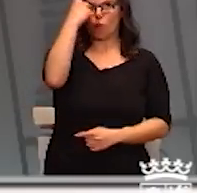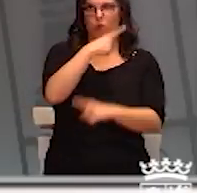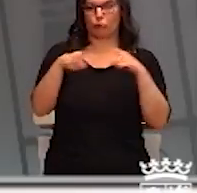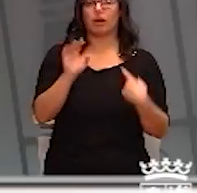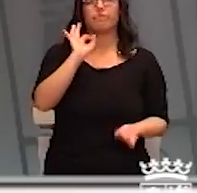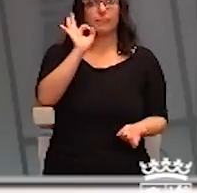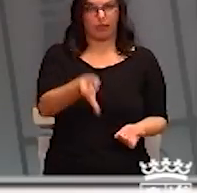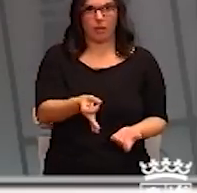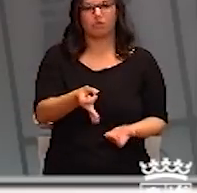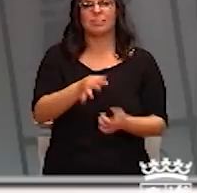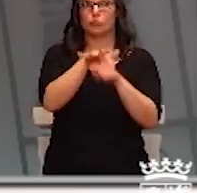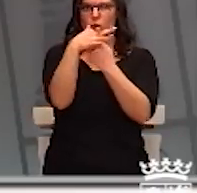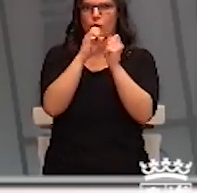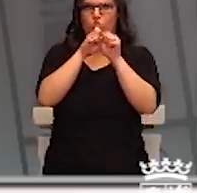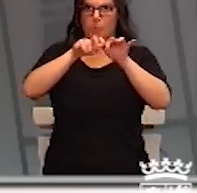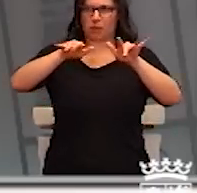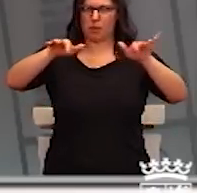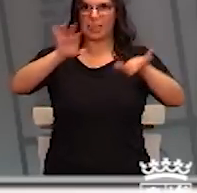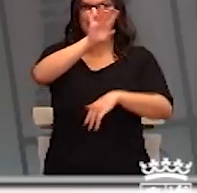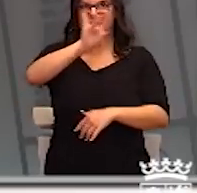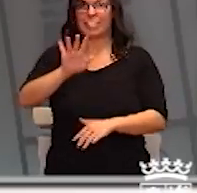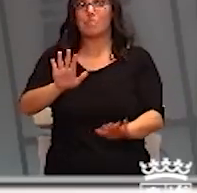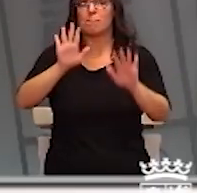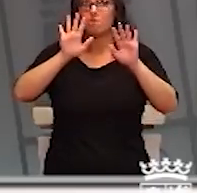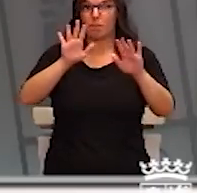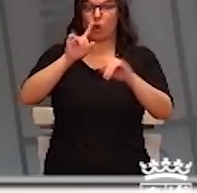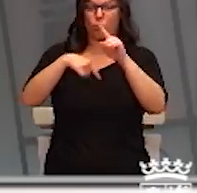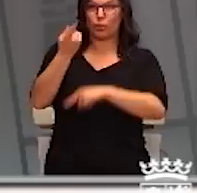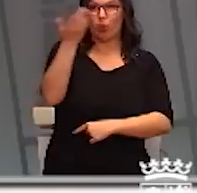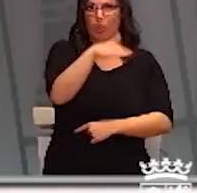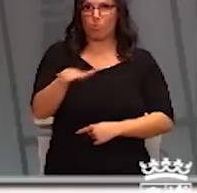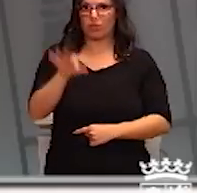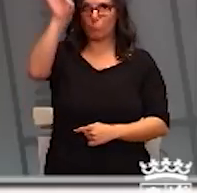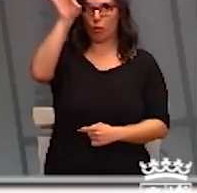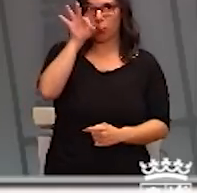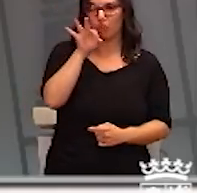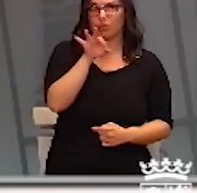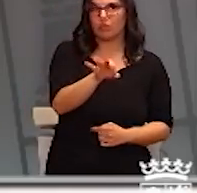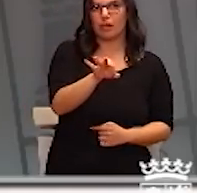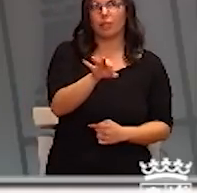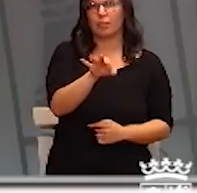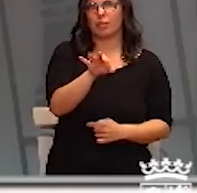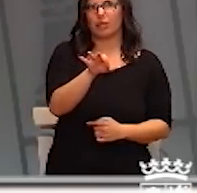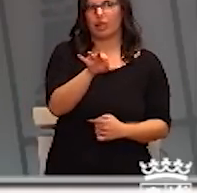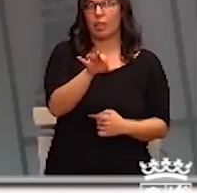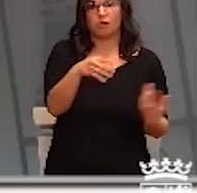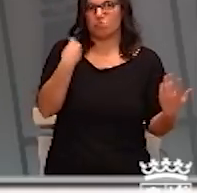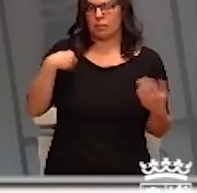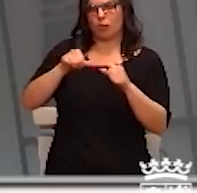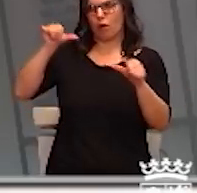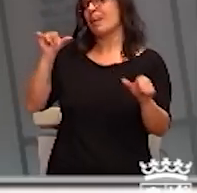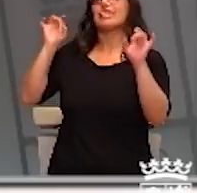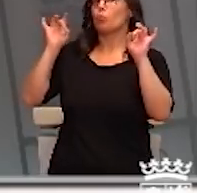estamos en una situación de epidemia, pero la tasa de letalidad de esta epidemia está siendo la que nos estábamos